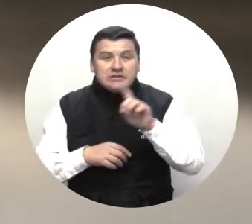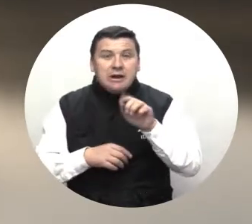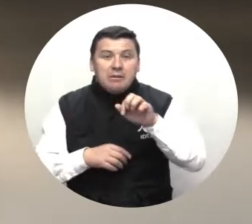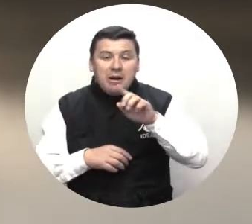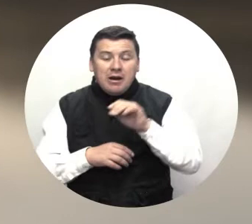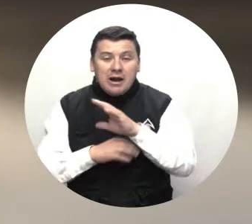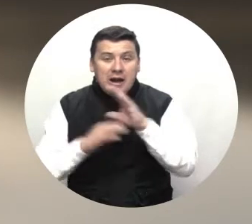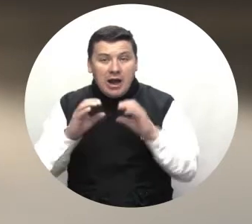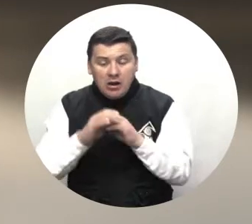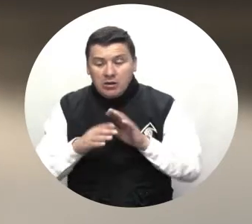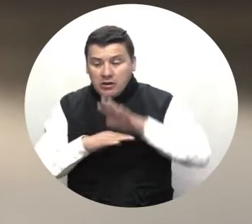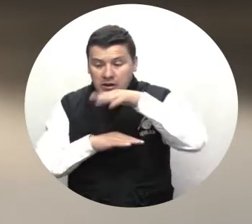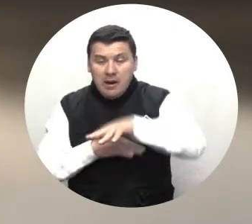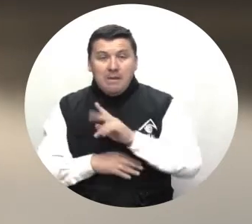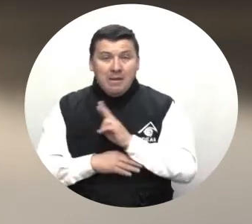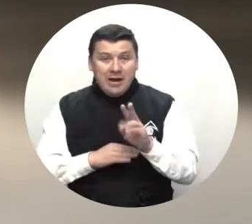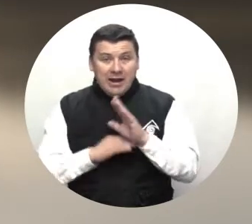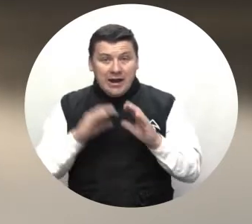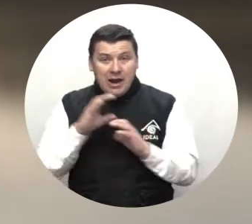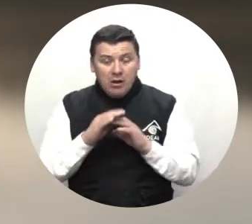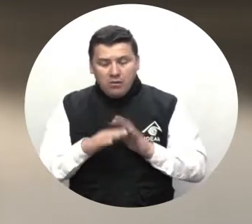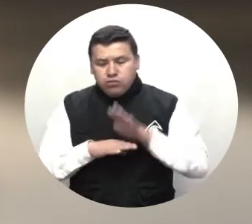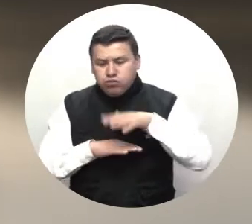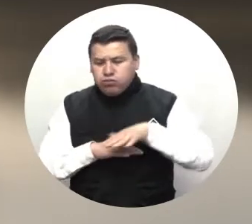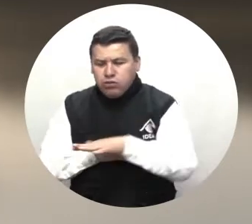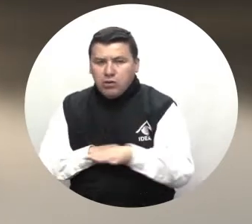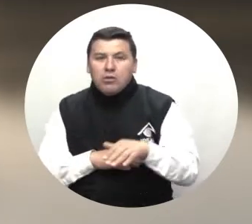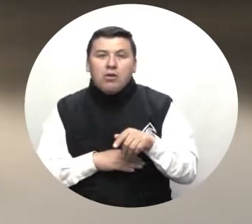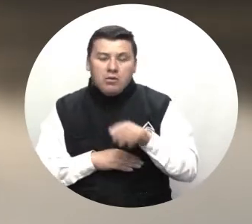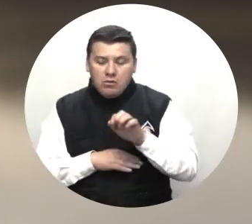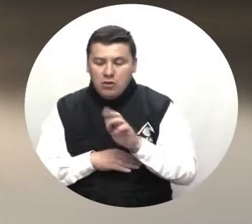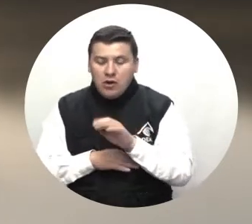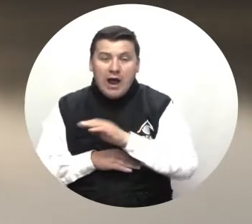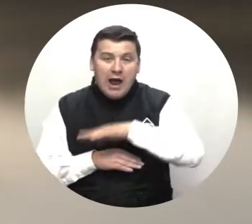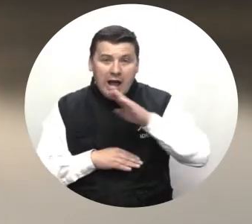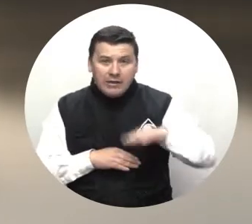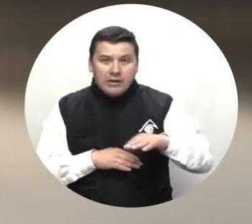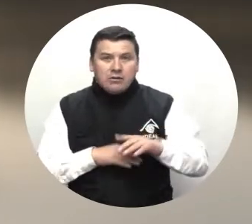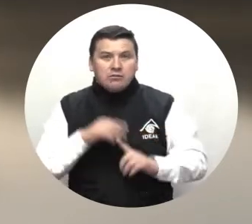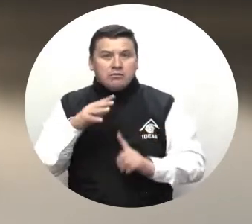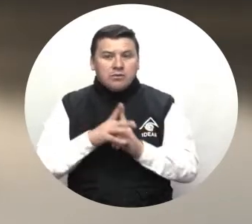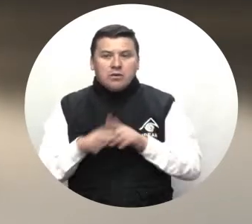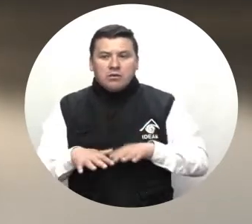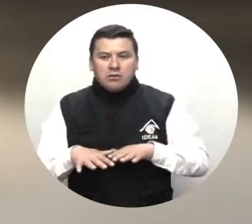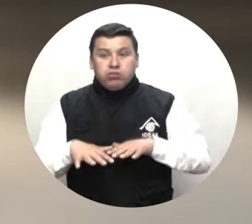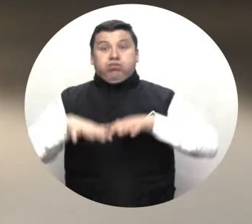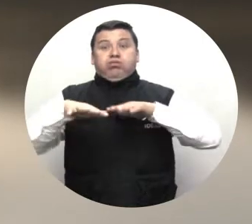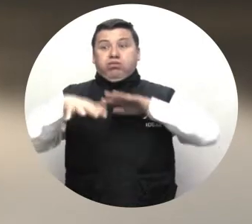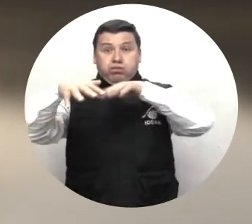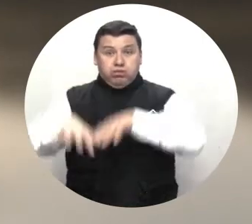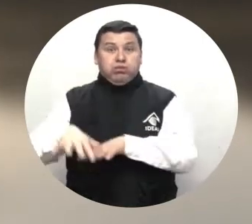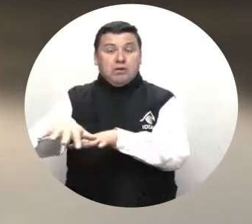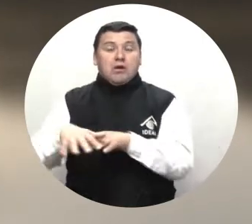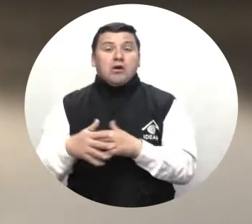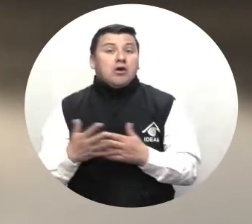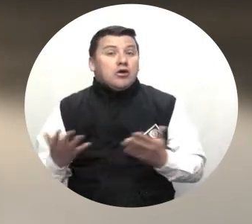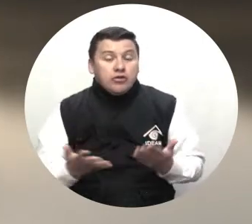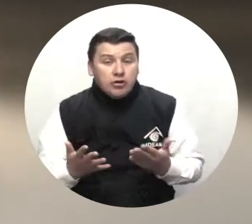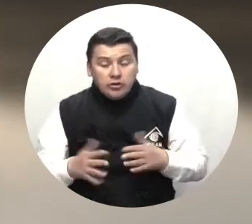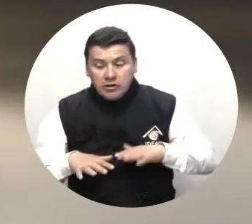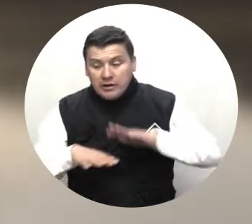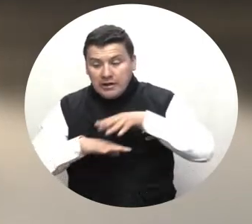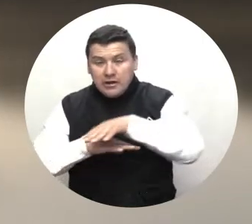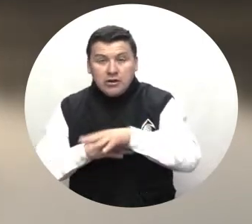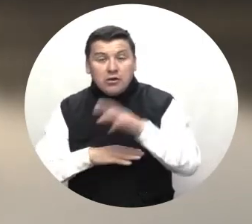Cauca, desde Juanchito, Valle del Cauca, hasta Bolombolo, Antioquia, por crecientes súbitas en el río Saldaña, en la cuenca alta de los